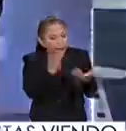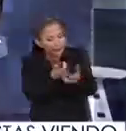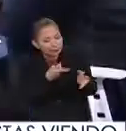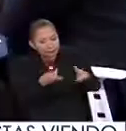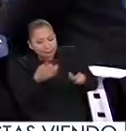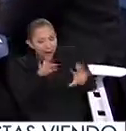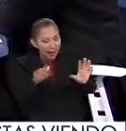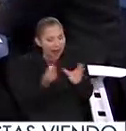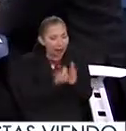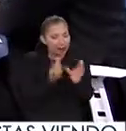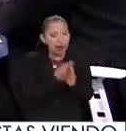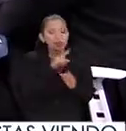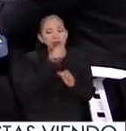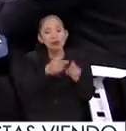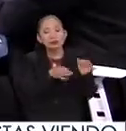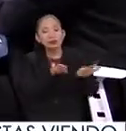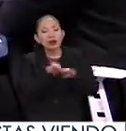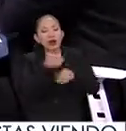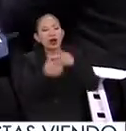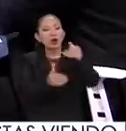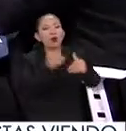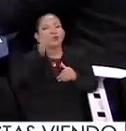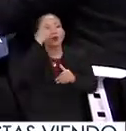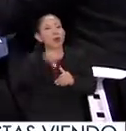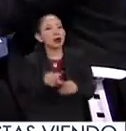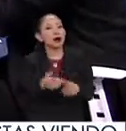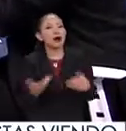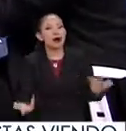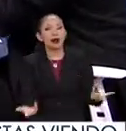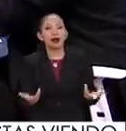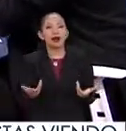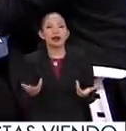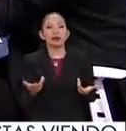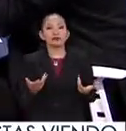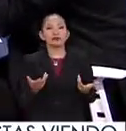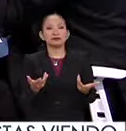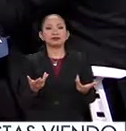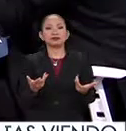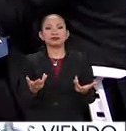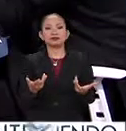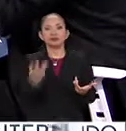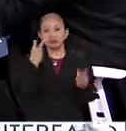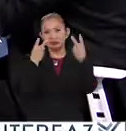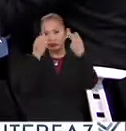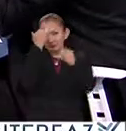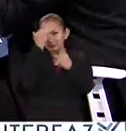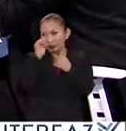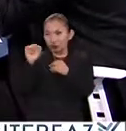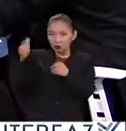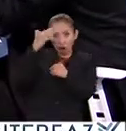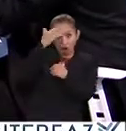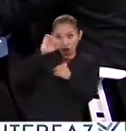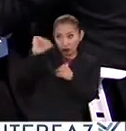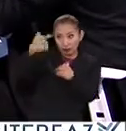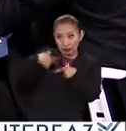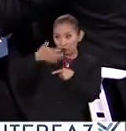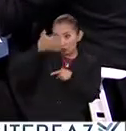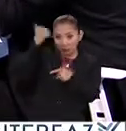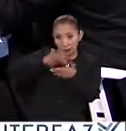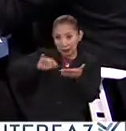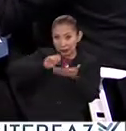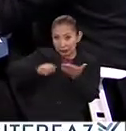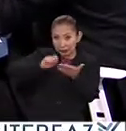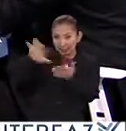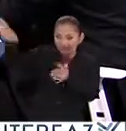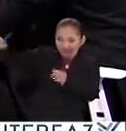acceso, ¿cuál es el proceso de trabajo para poder también quienes nos estén viendo y conocen a alguien que no esté alfabetizado